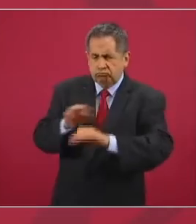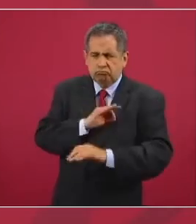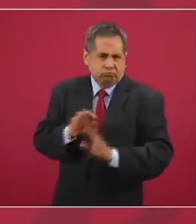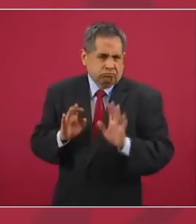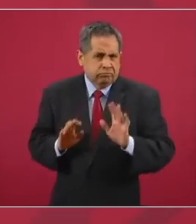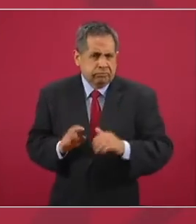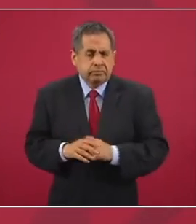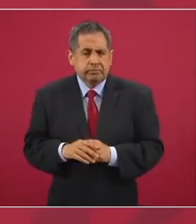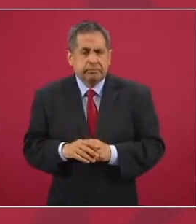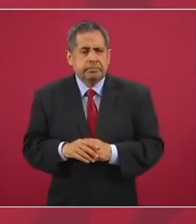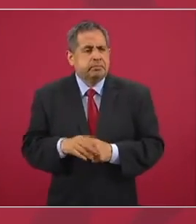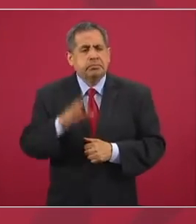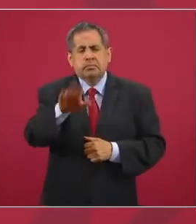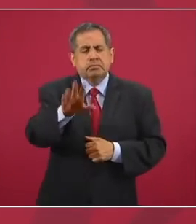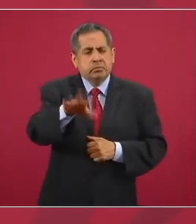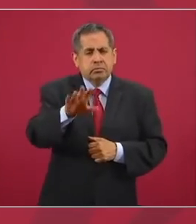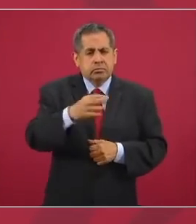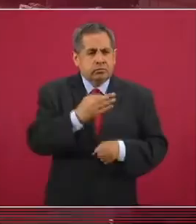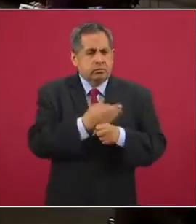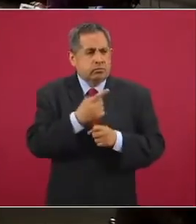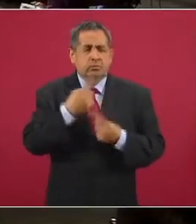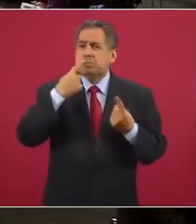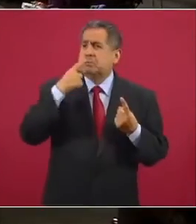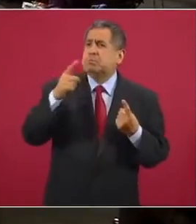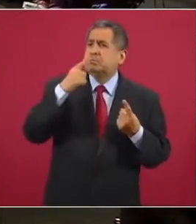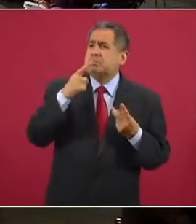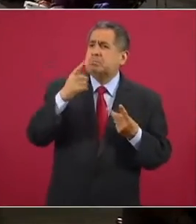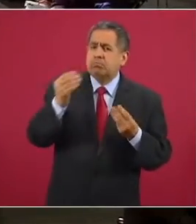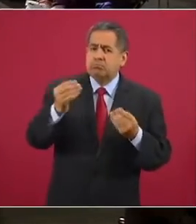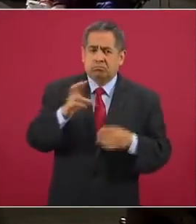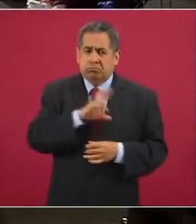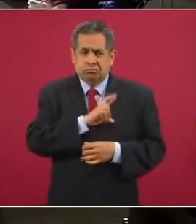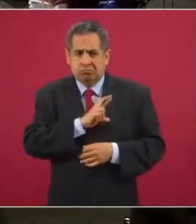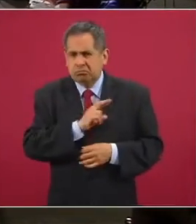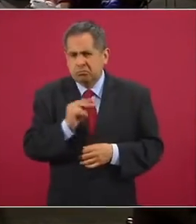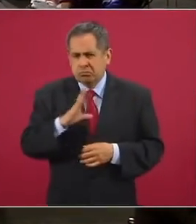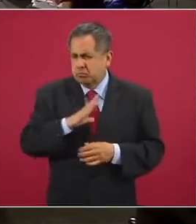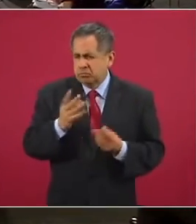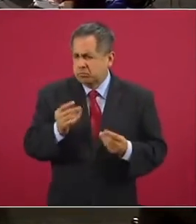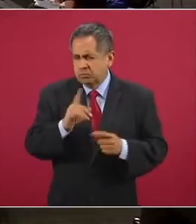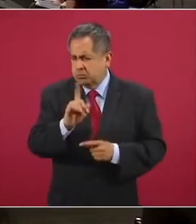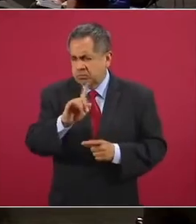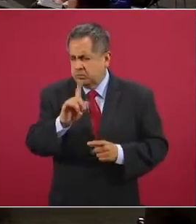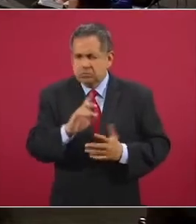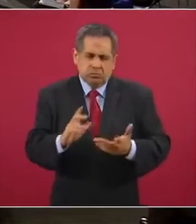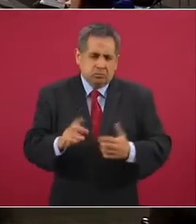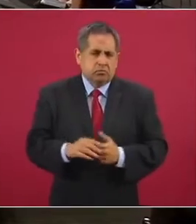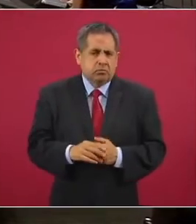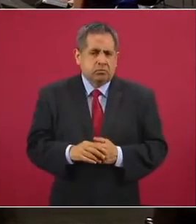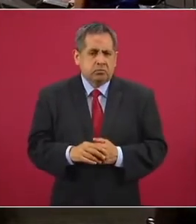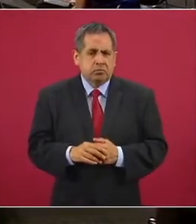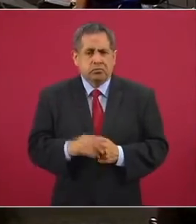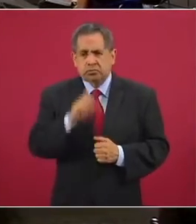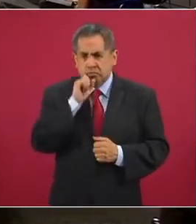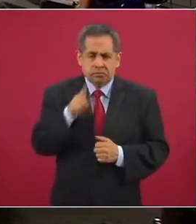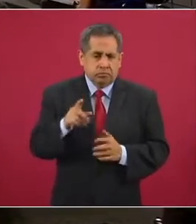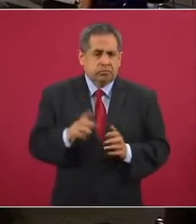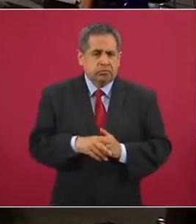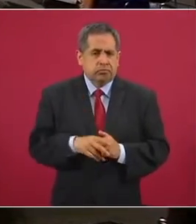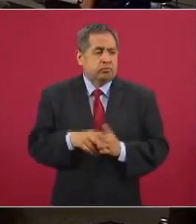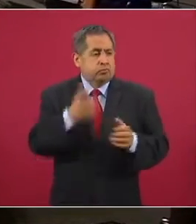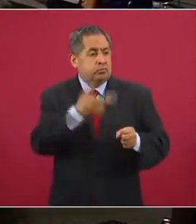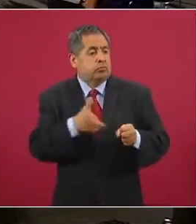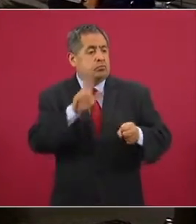No hemos tenido, la verdad, muchas quejas de privados y tampoco de